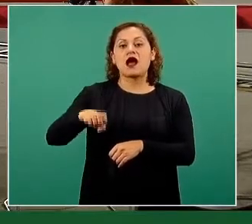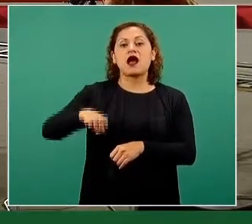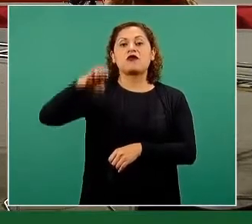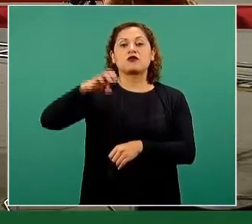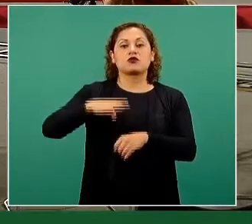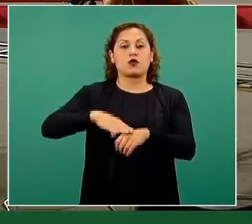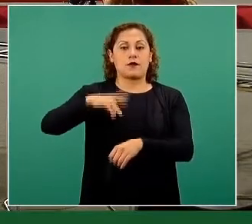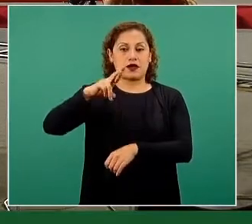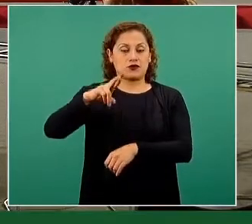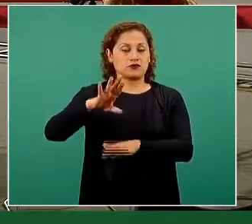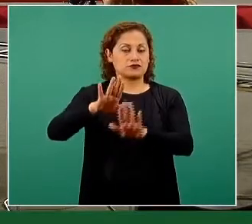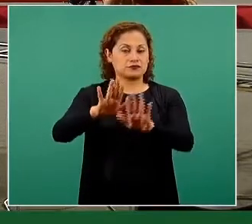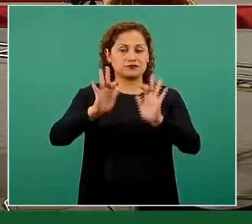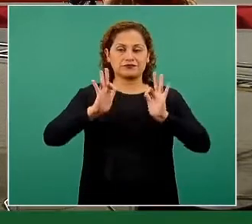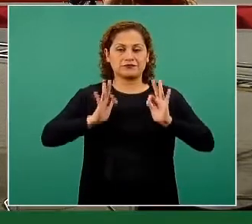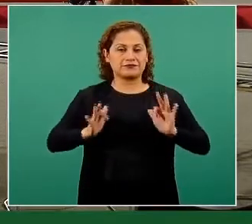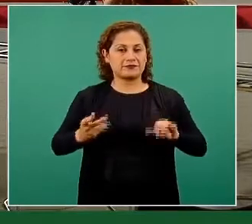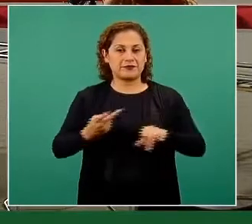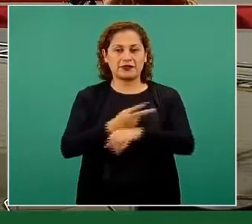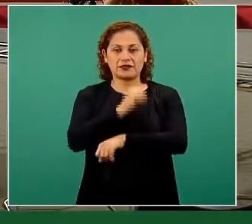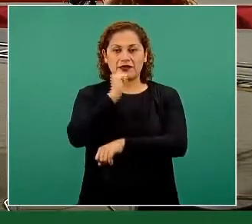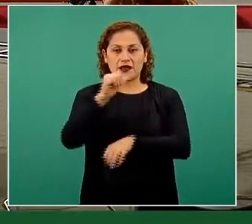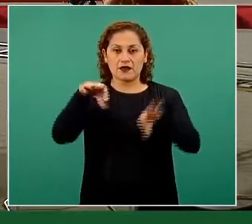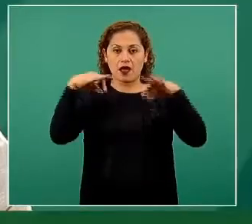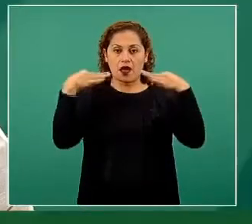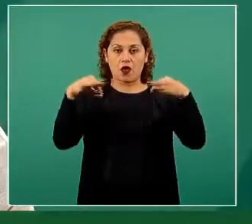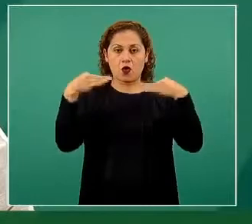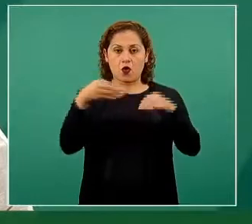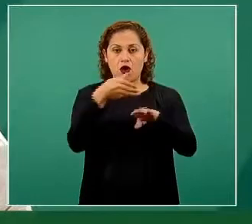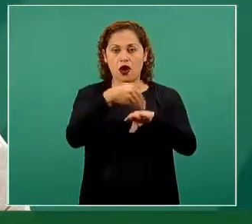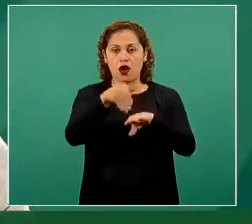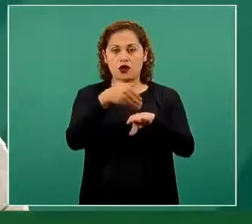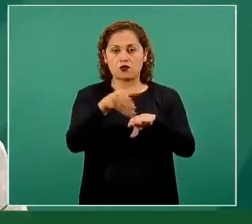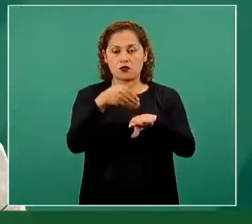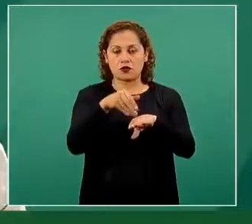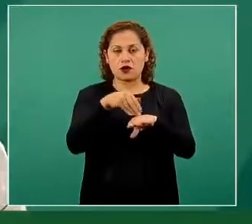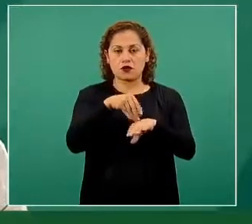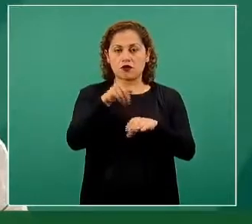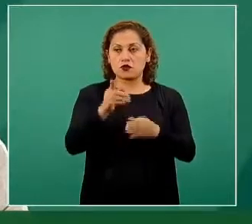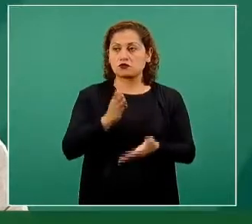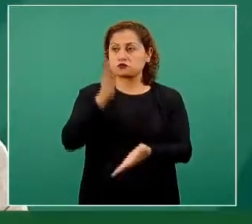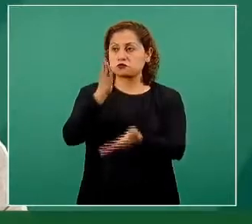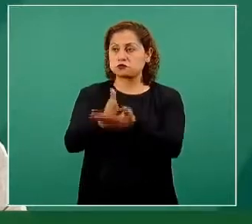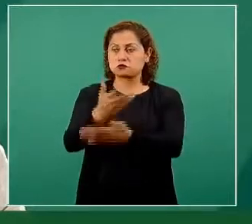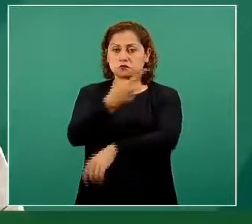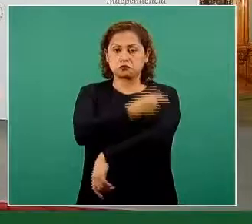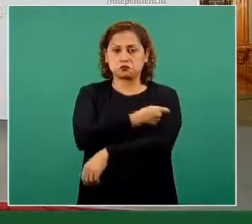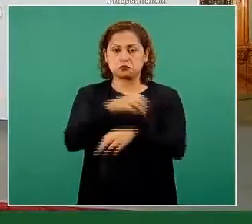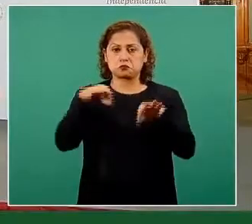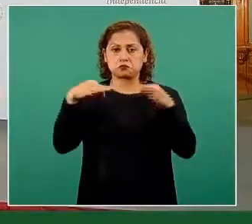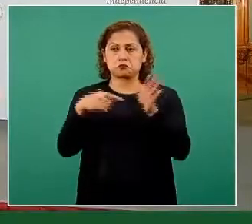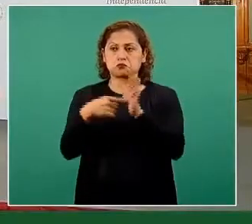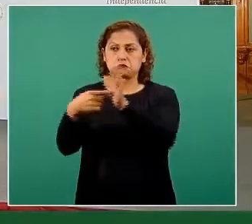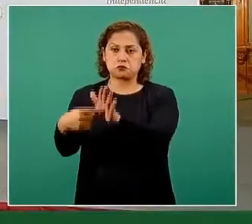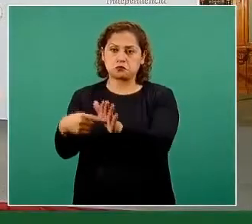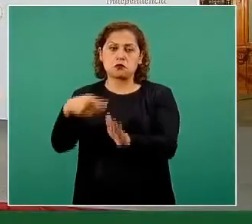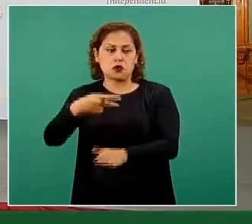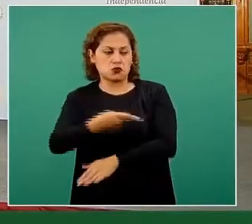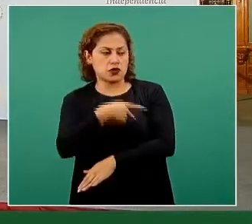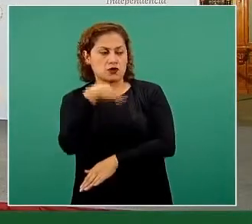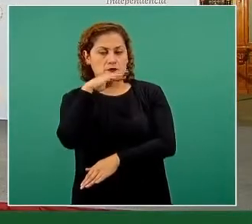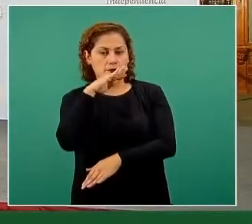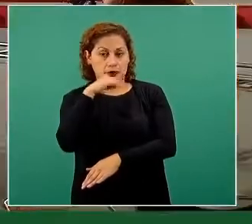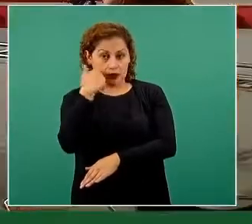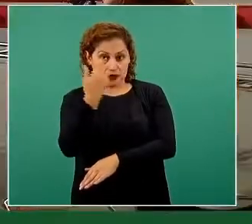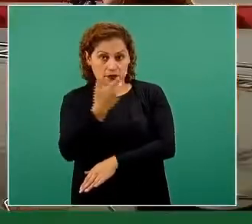Cuando usted llegue con ese folio al centro de vacunación, le van a recibir a su mamá y felicitamos a su mamá que haya tomado la decisión de ser vacunada.